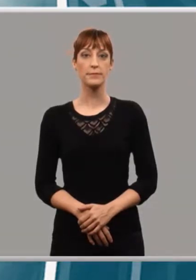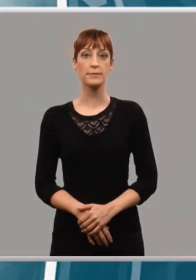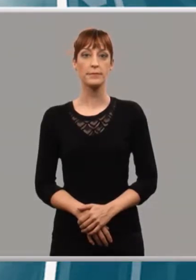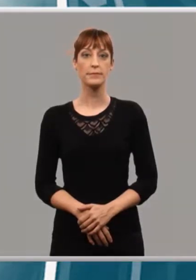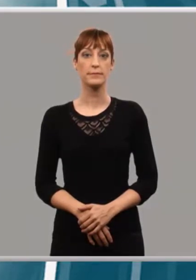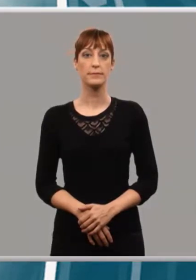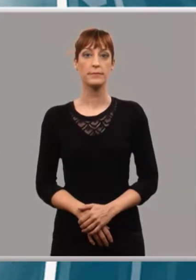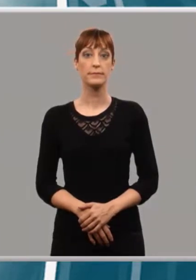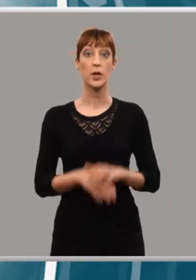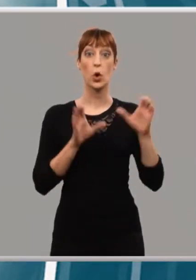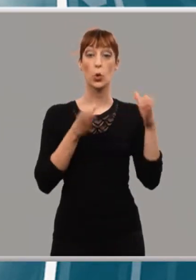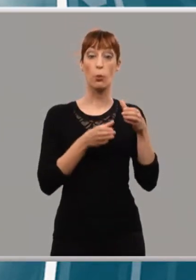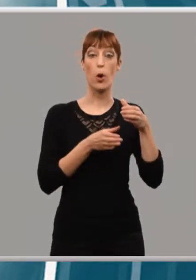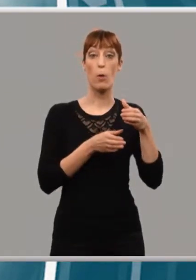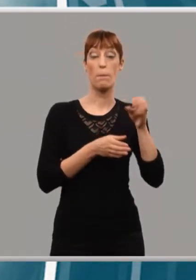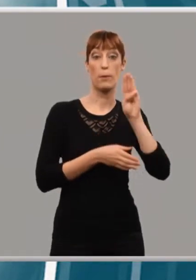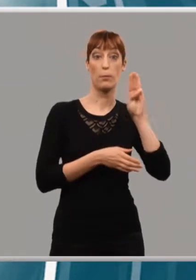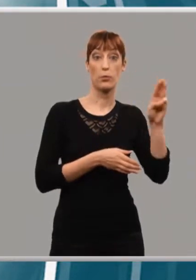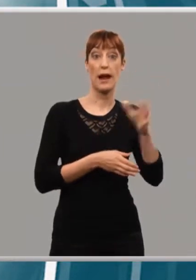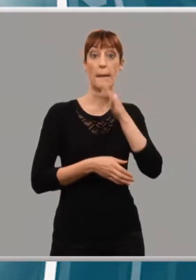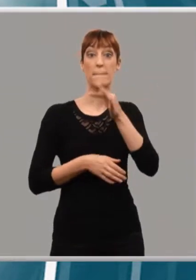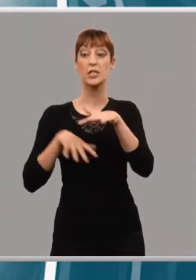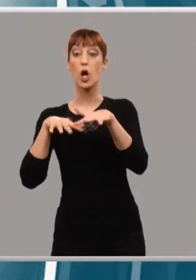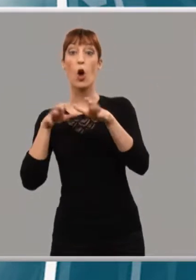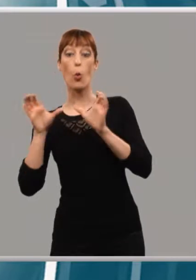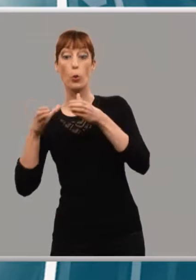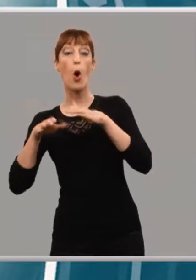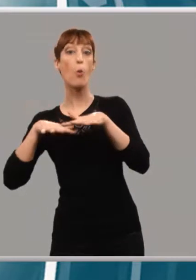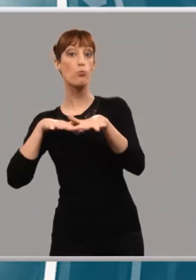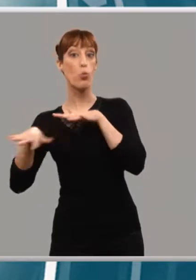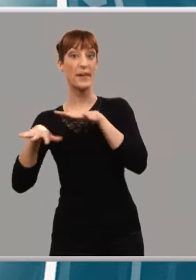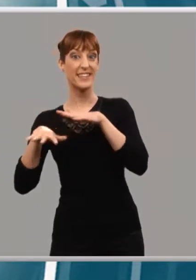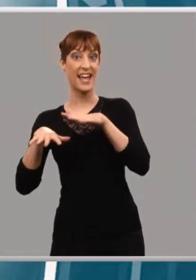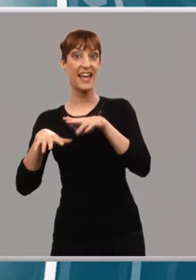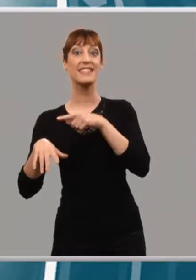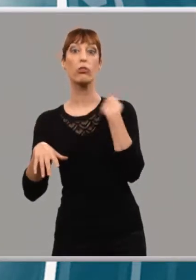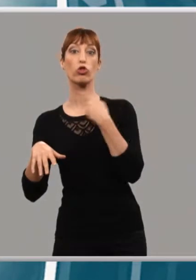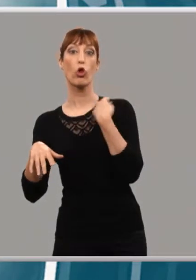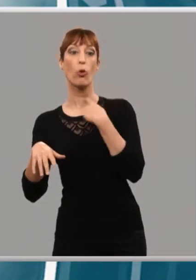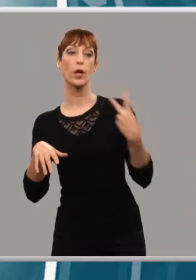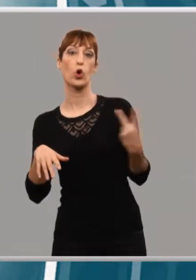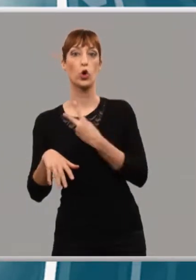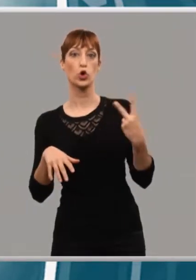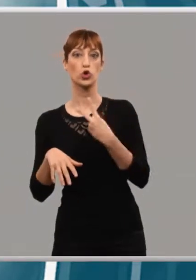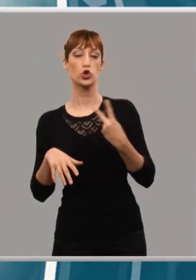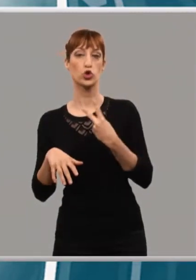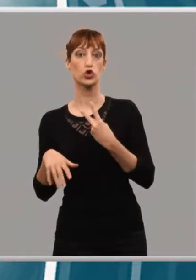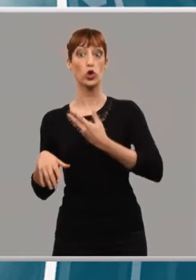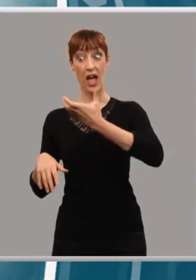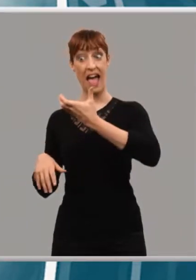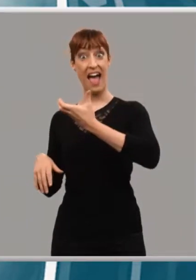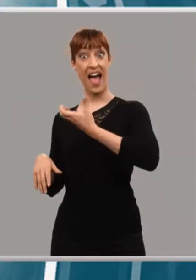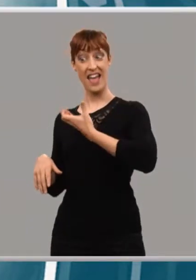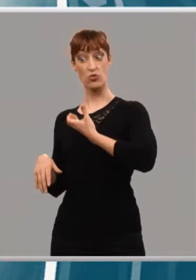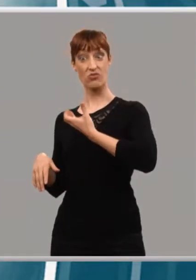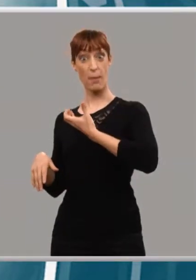Partido Popular y Muévete Santo Domingo han registrado finalmente hoy la moción de censura con la que buscan desbancar del Ayuntamiento de la localidad